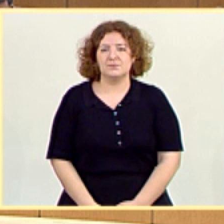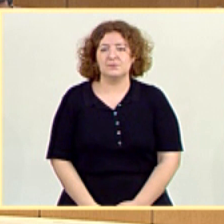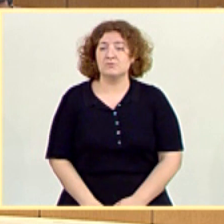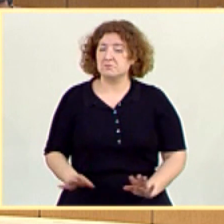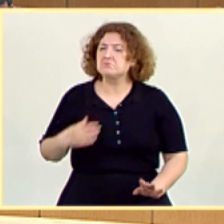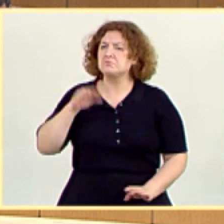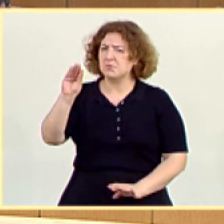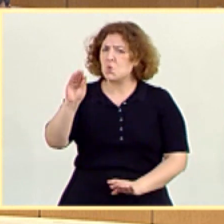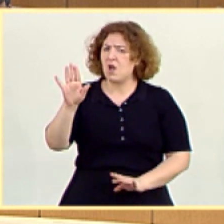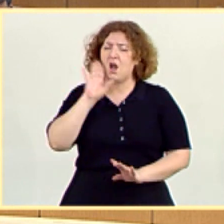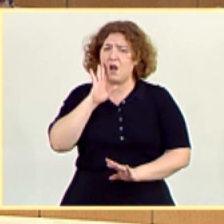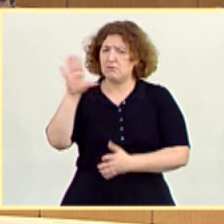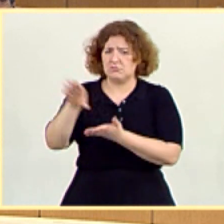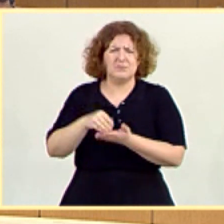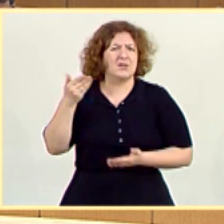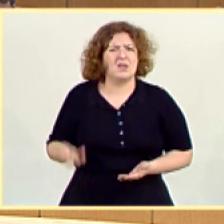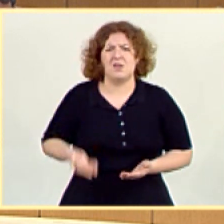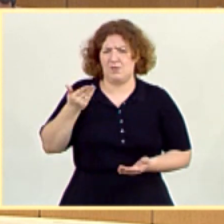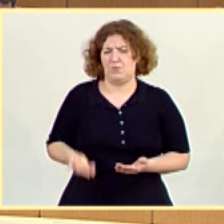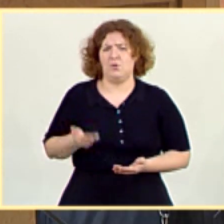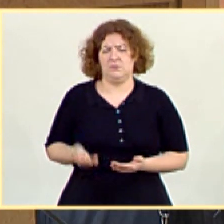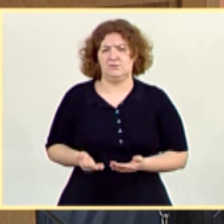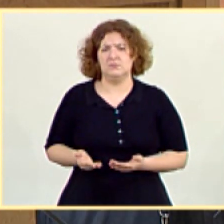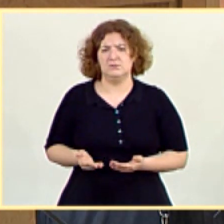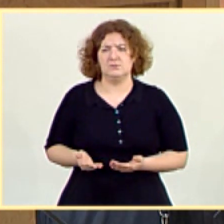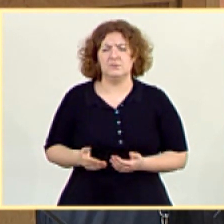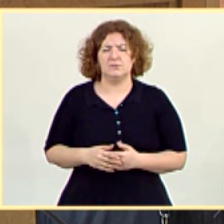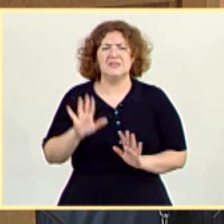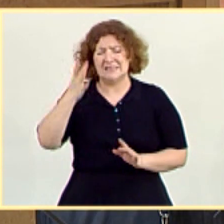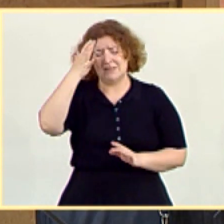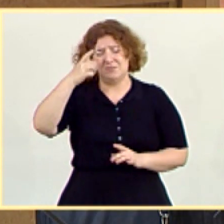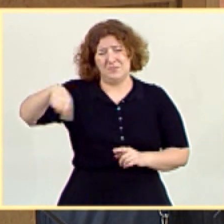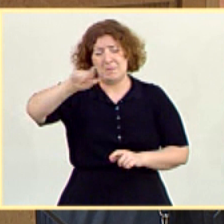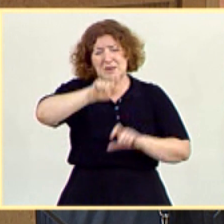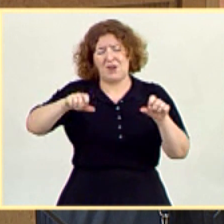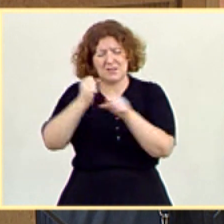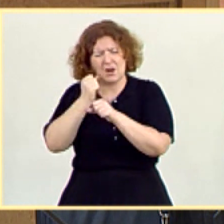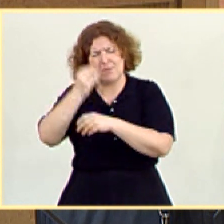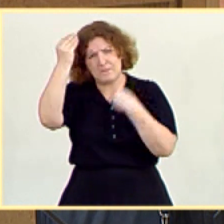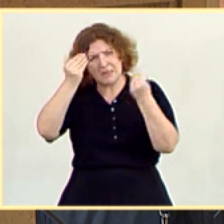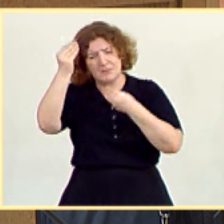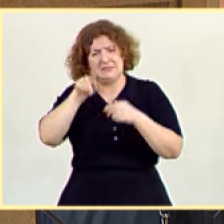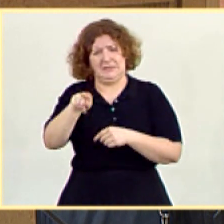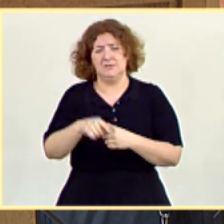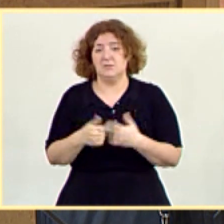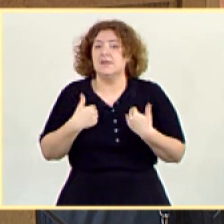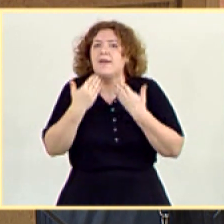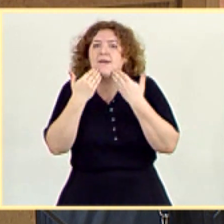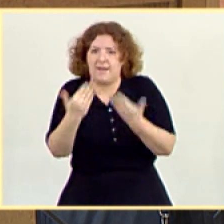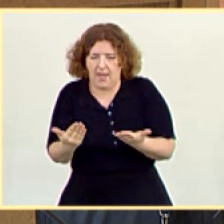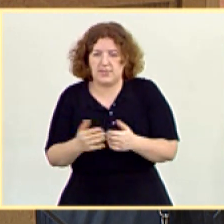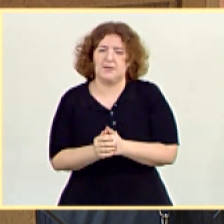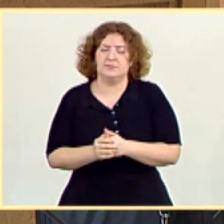una pregunta muy importante y que seguramente se harán muchos trabajadores y trabajadoras de este país. Y le agradezco